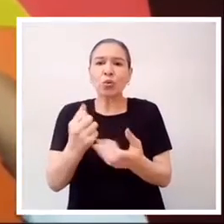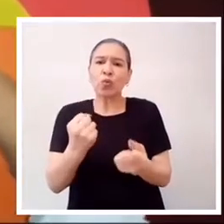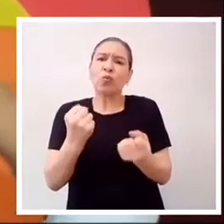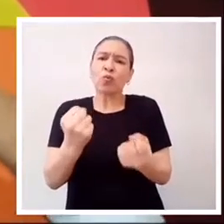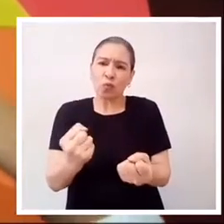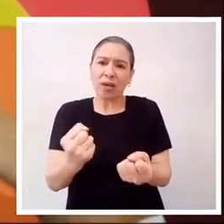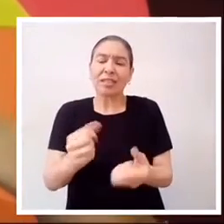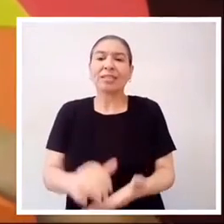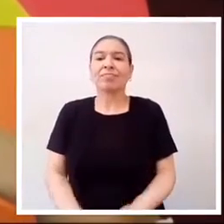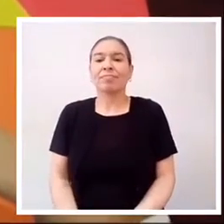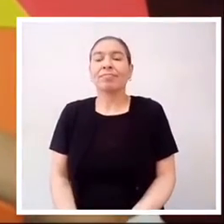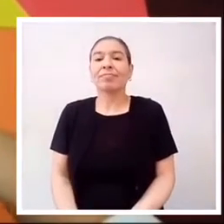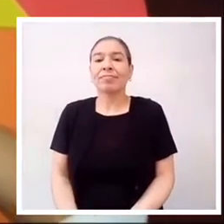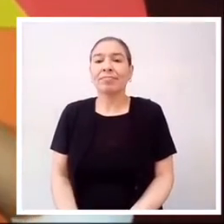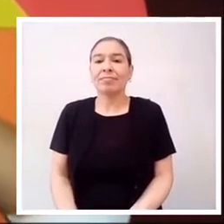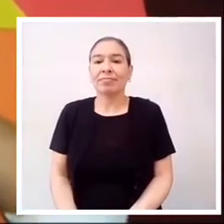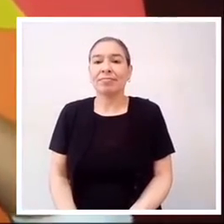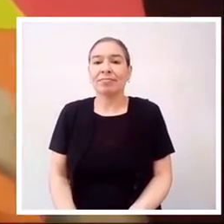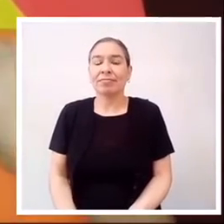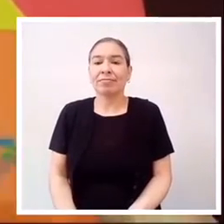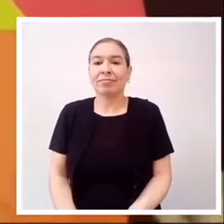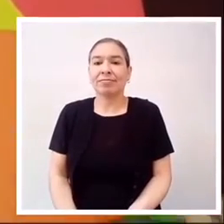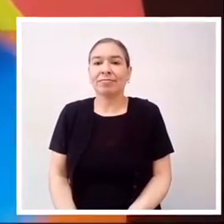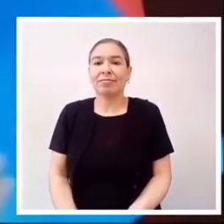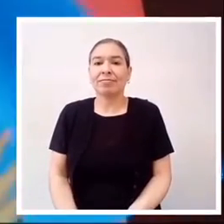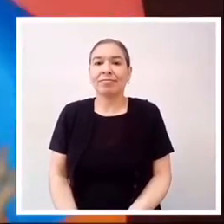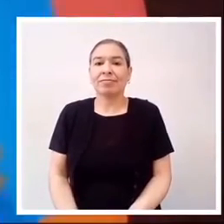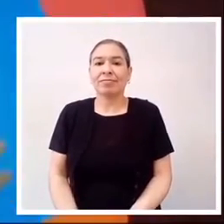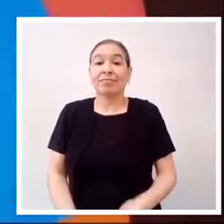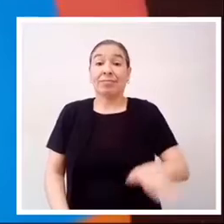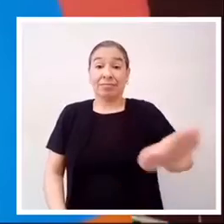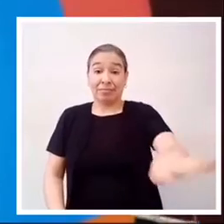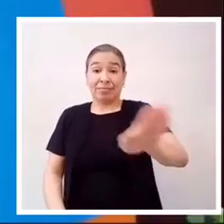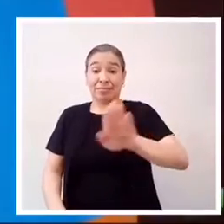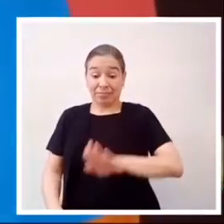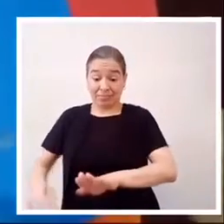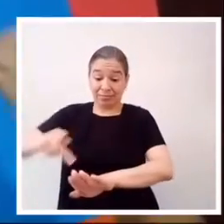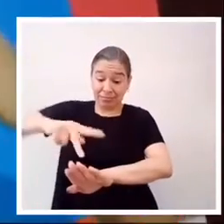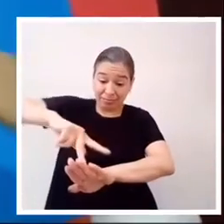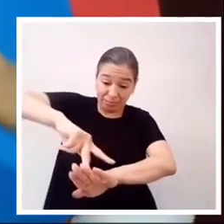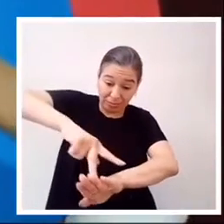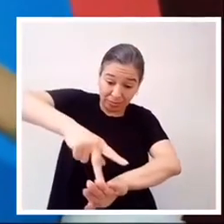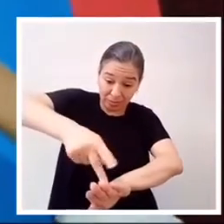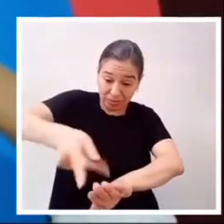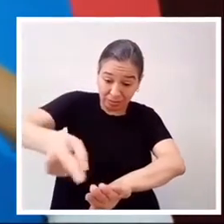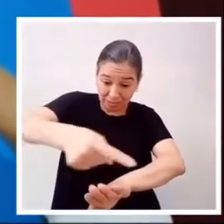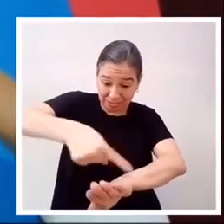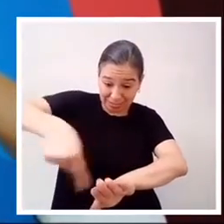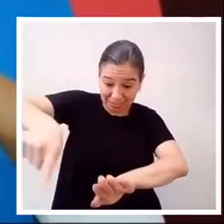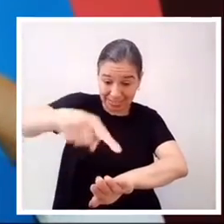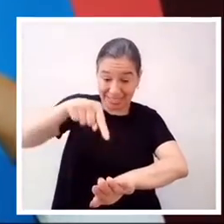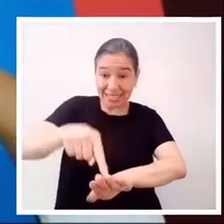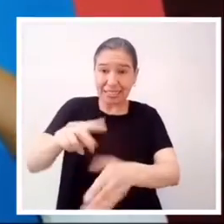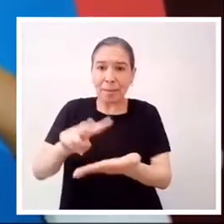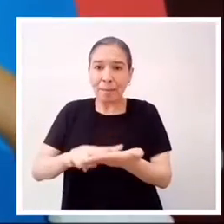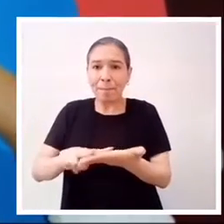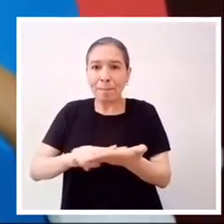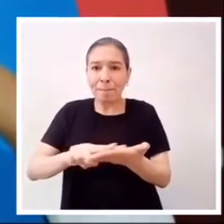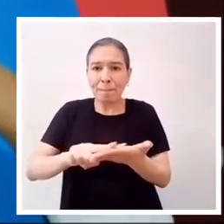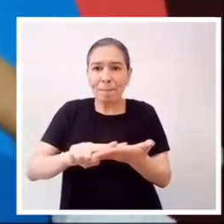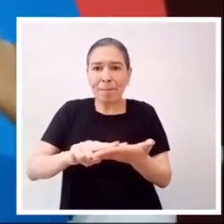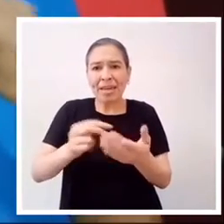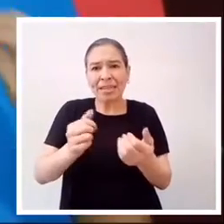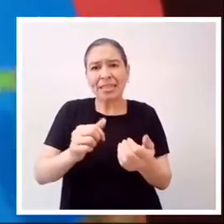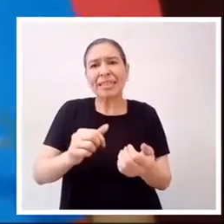intenso, un círculo verde claro